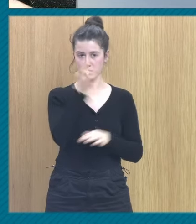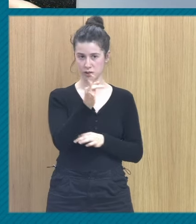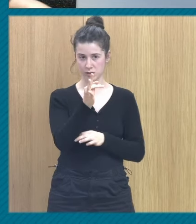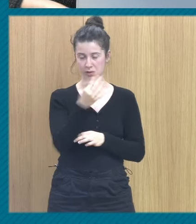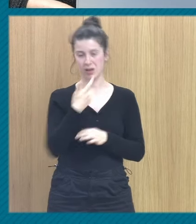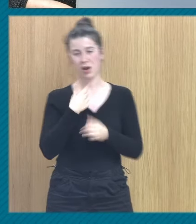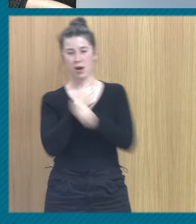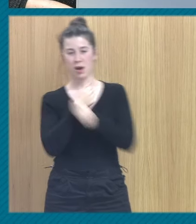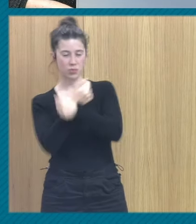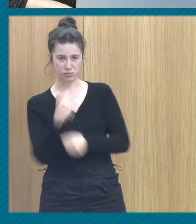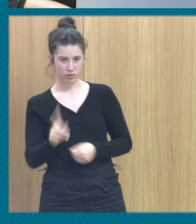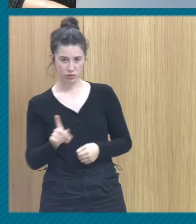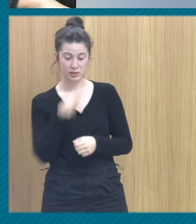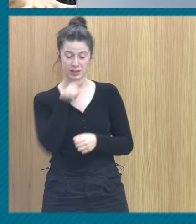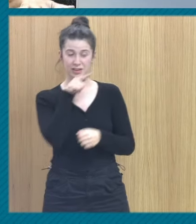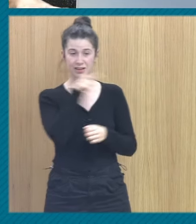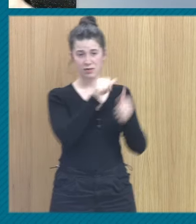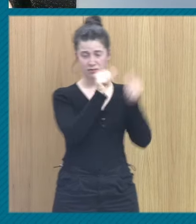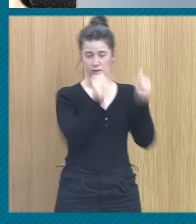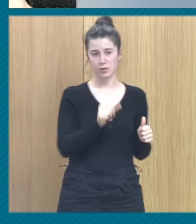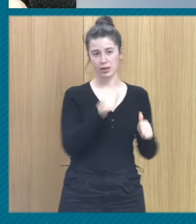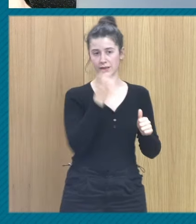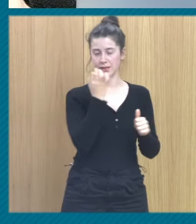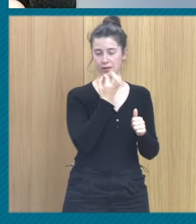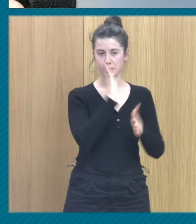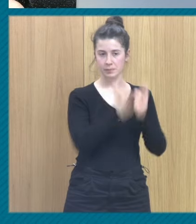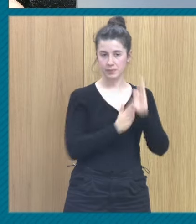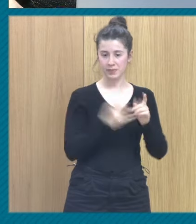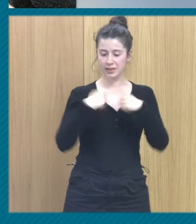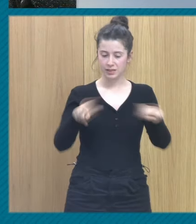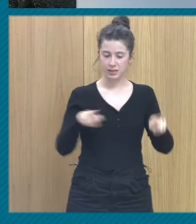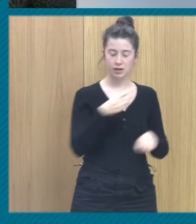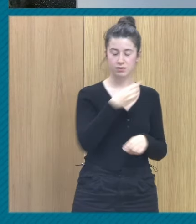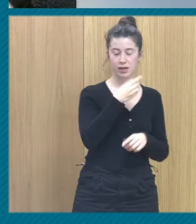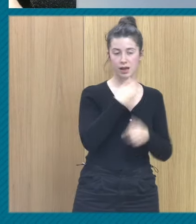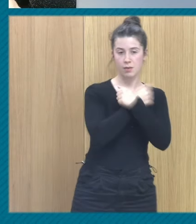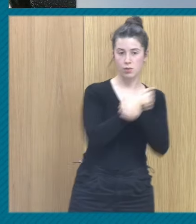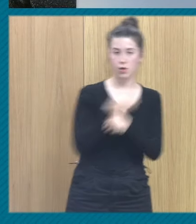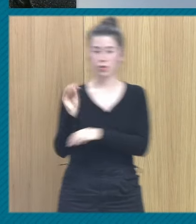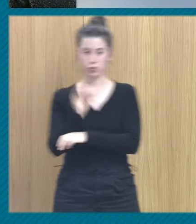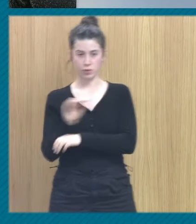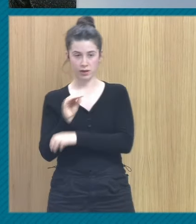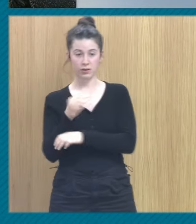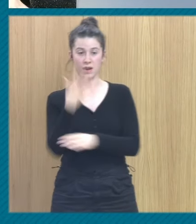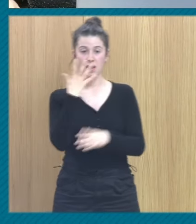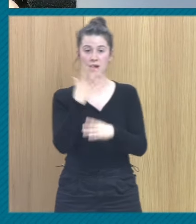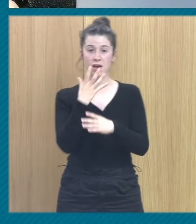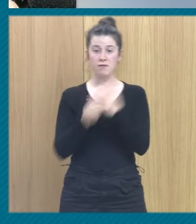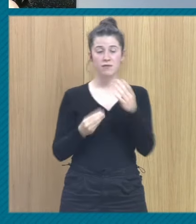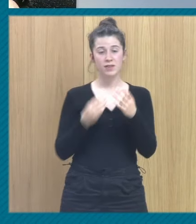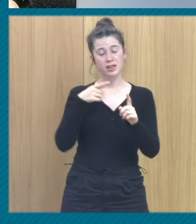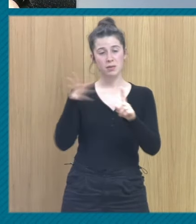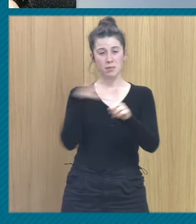ahí es por donde se trabajan muchas cosas. Hay que distinguir el amor y el cuidado y entender que lo que falla en el maltrato es el cuidado, no el amor.